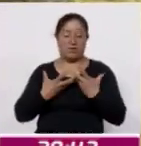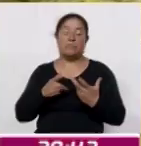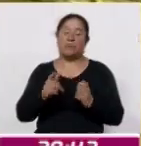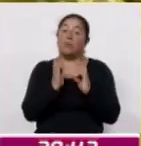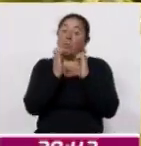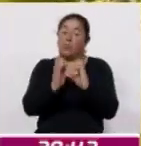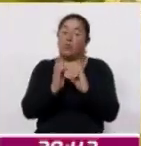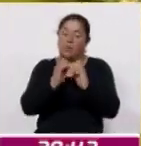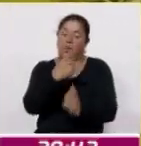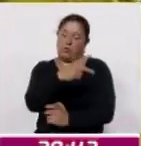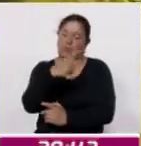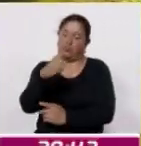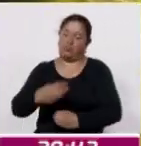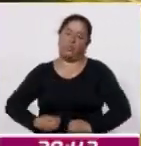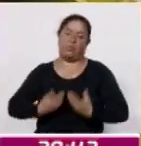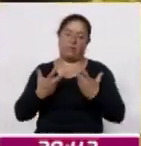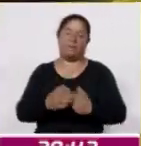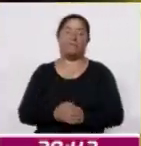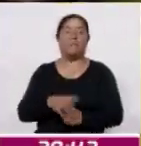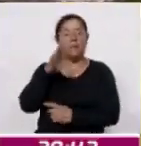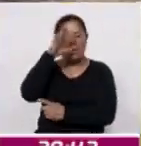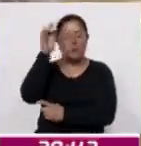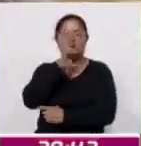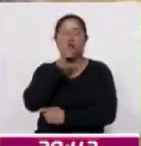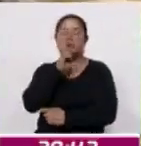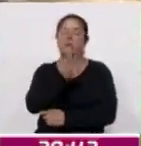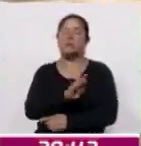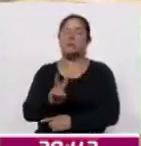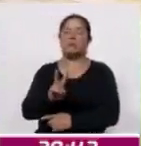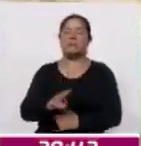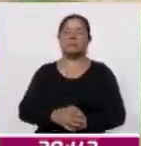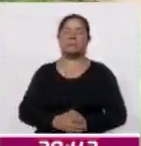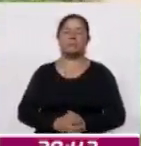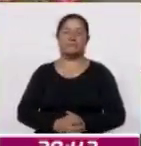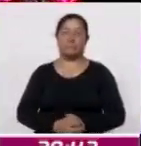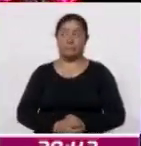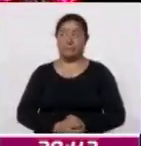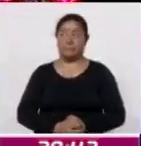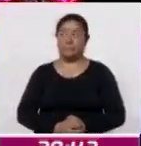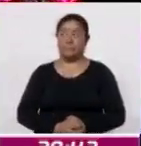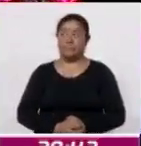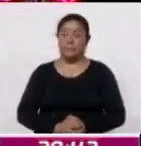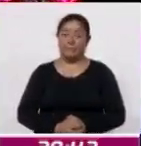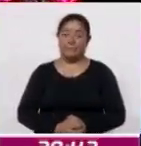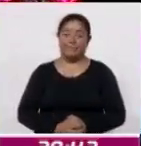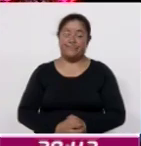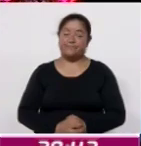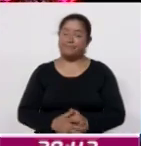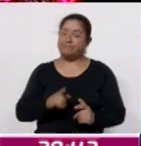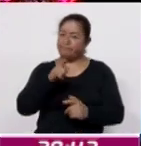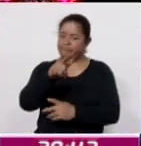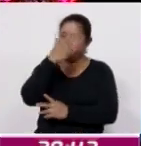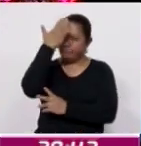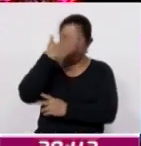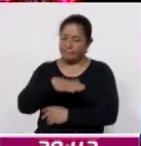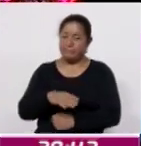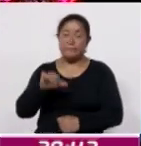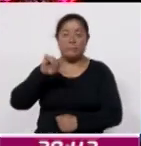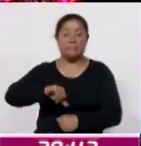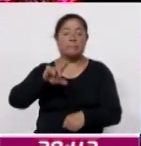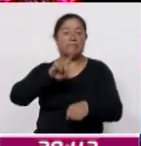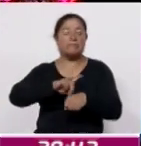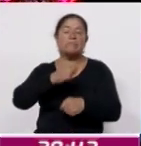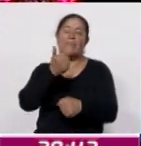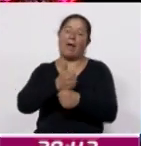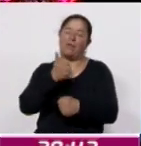preservar la biodiversidad. Para Corazit Noticias, Beatriz Vázquez. Y como usted sabe, hoy es el Día